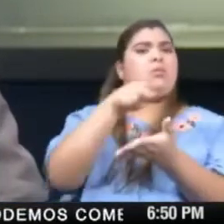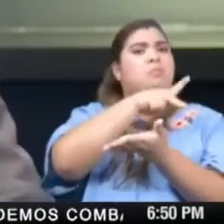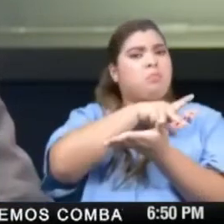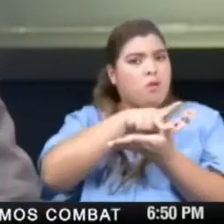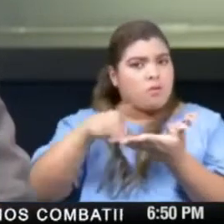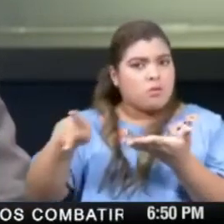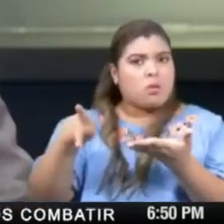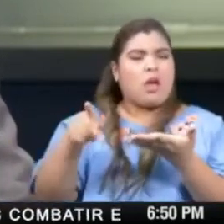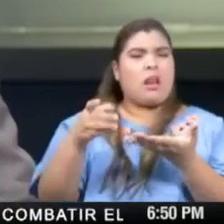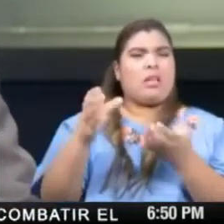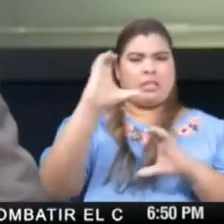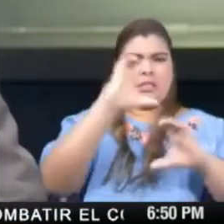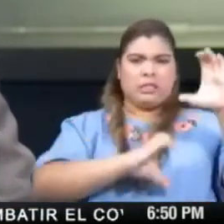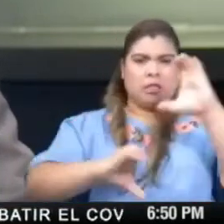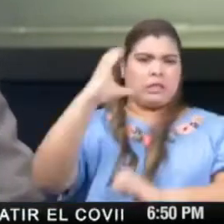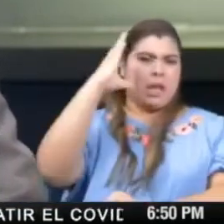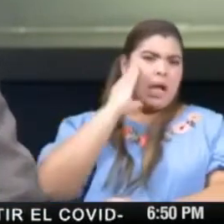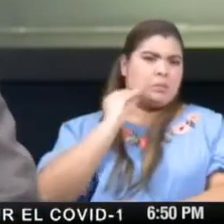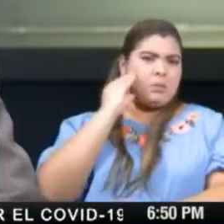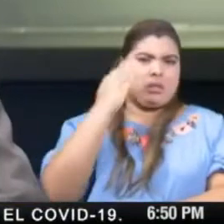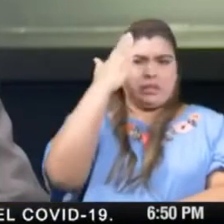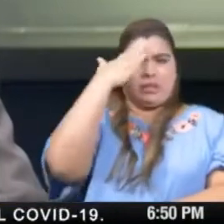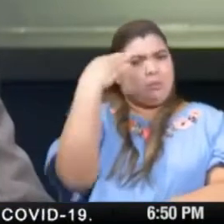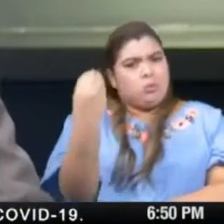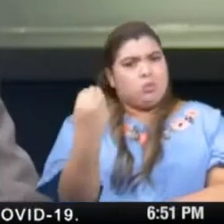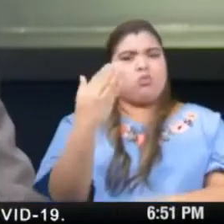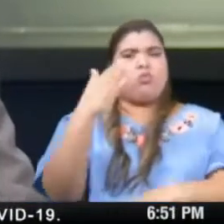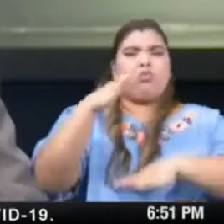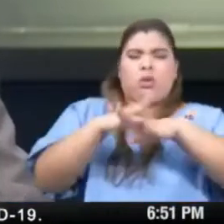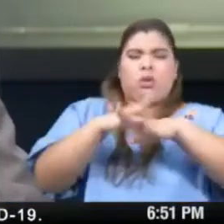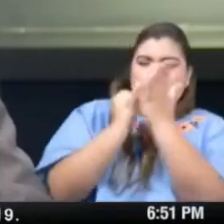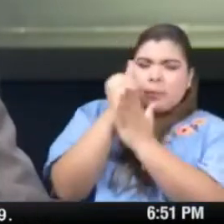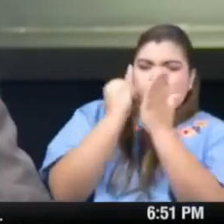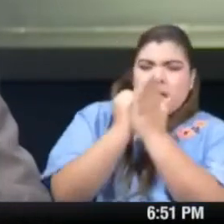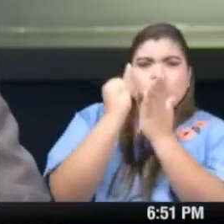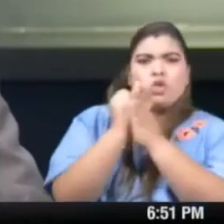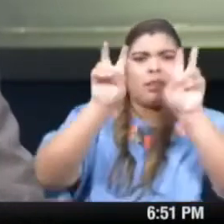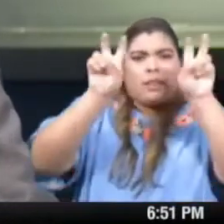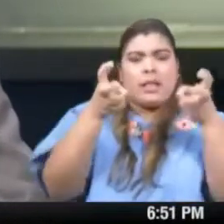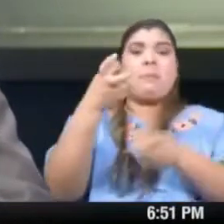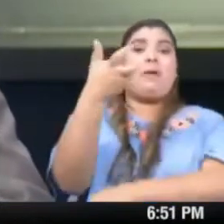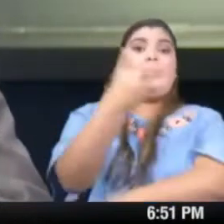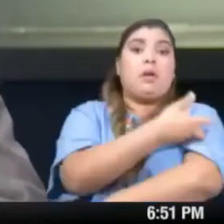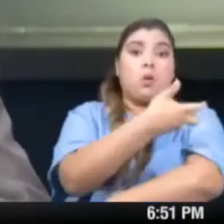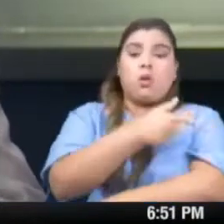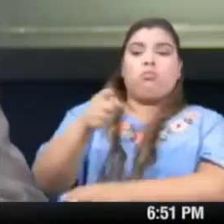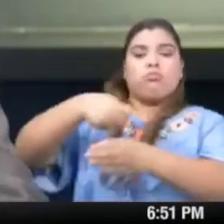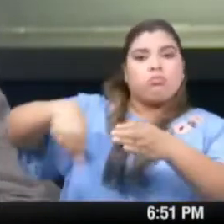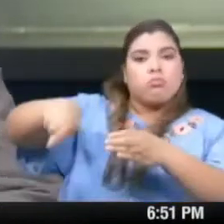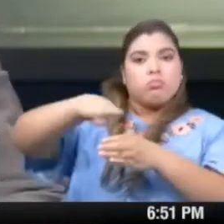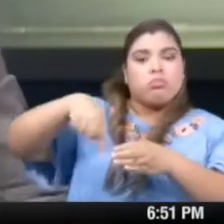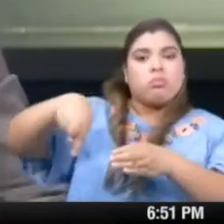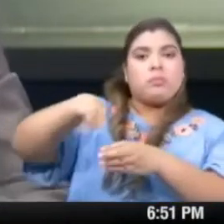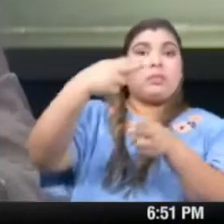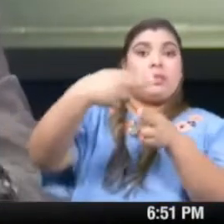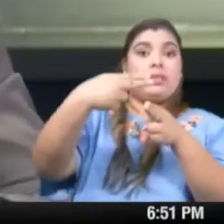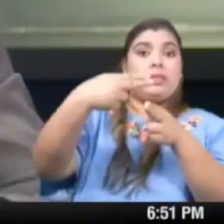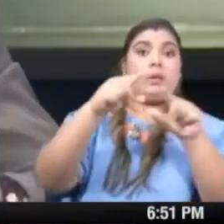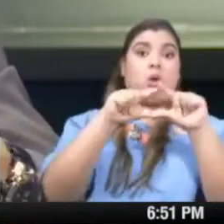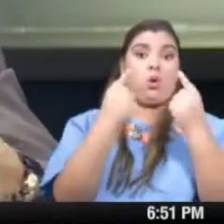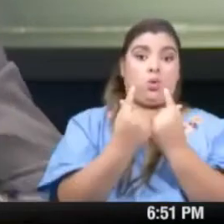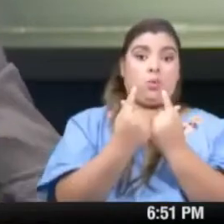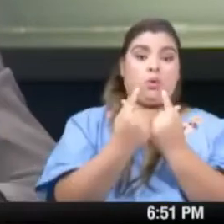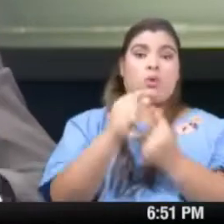científicos, de investigadores en materia de vacunas que se han hecho llamar el Consorcio para la